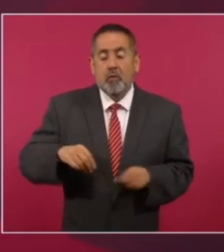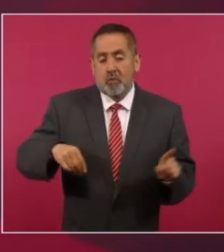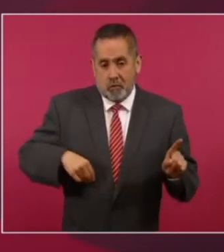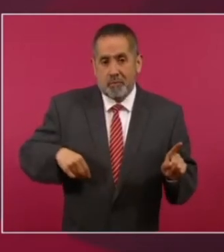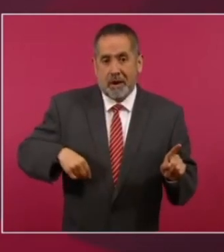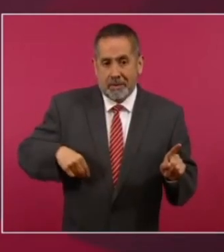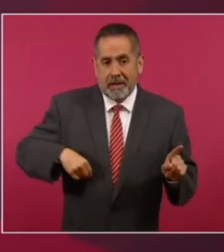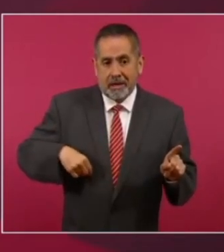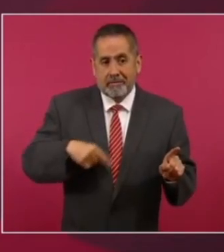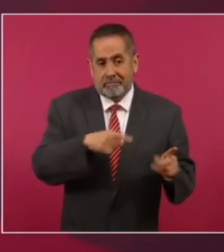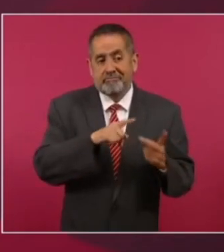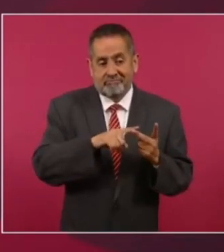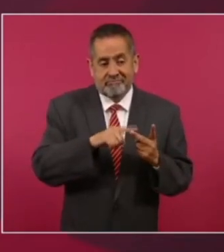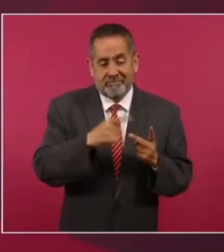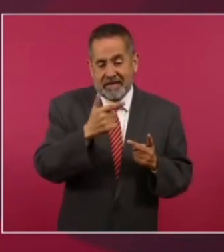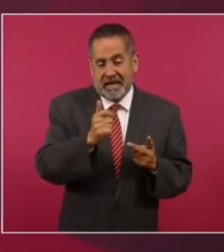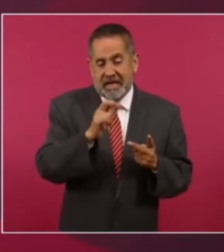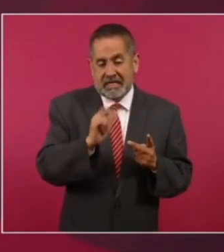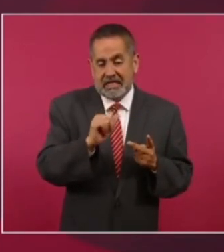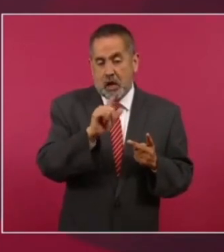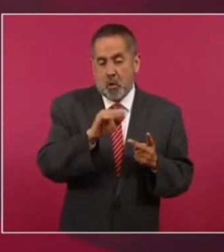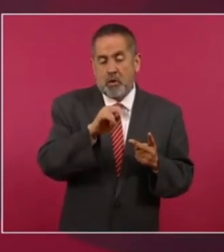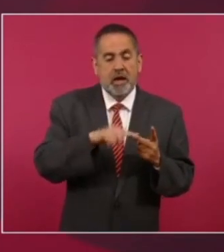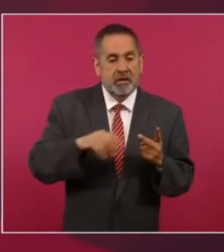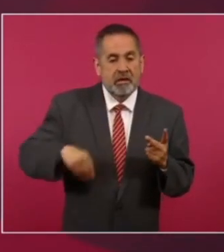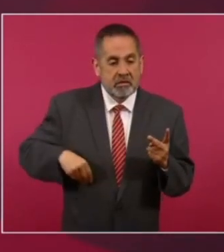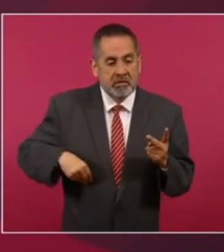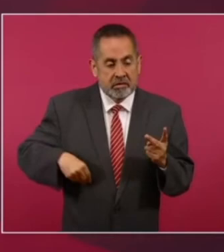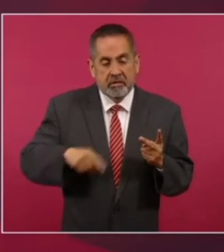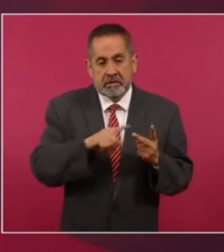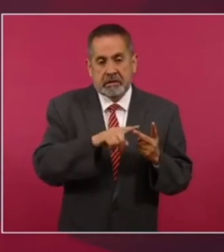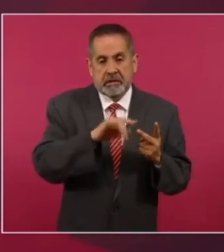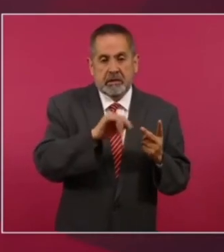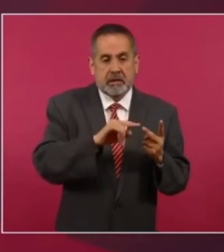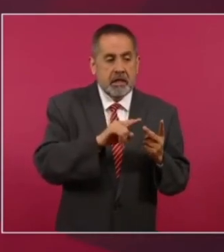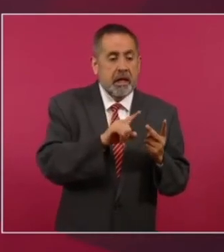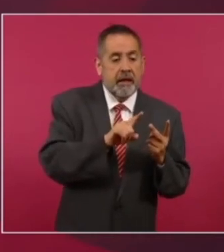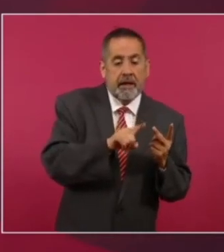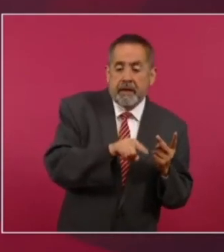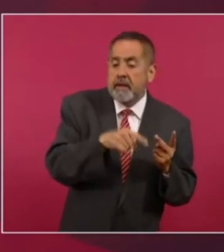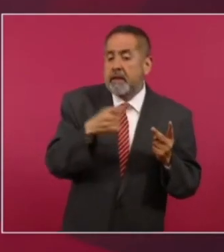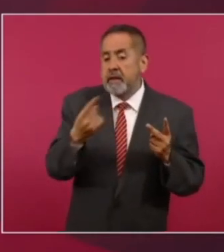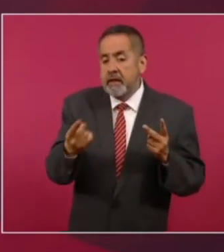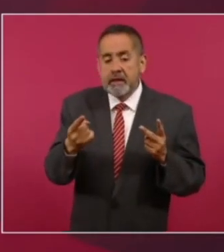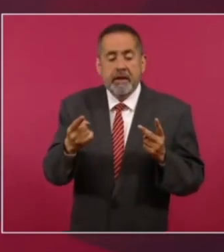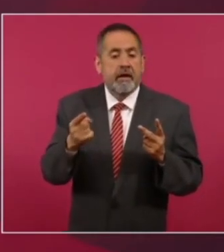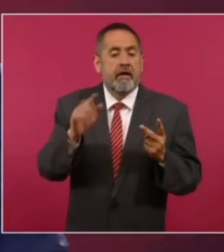García Luna pero que Felipe Calderón